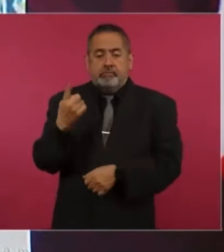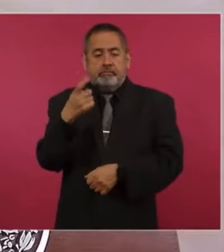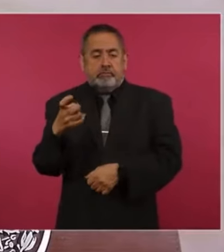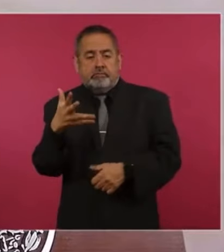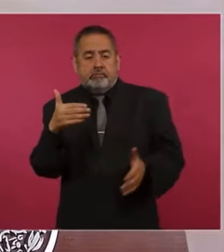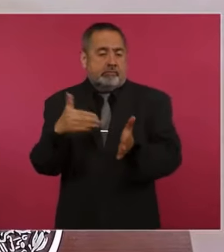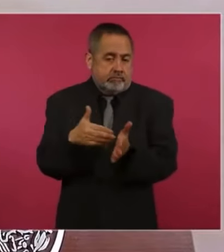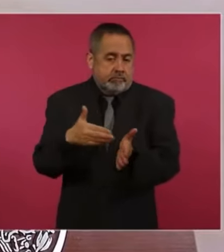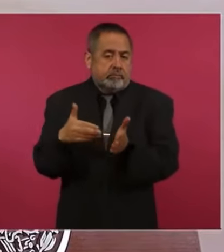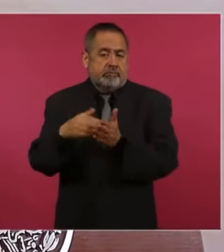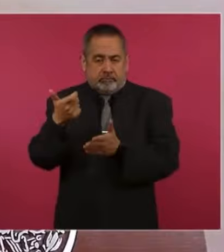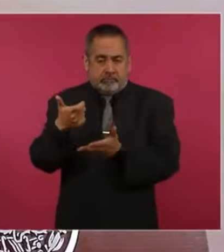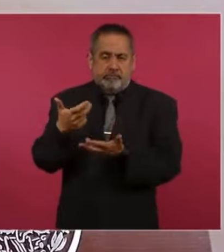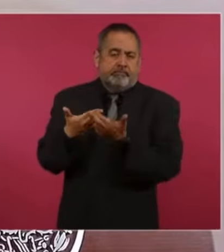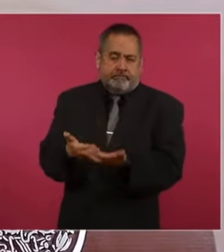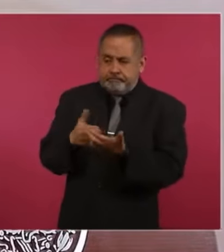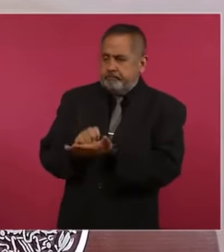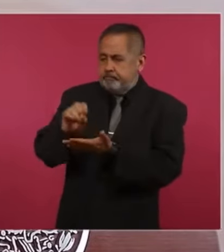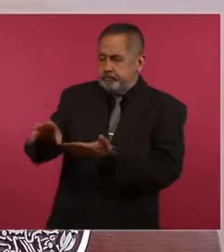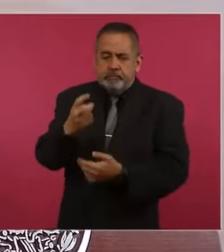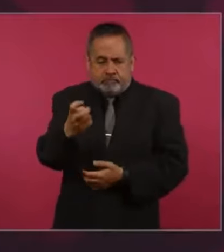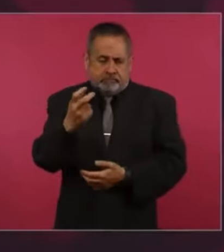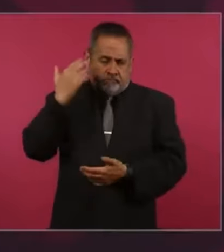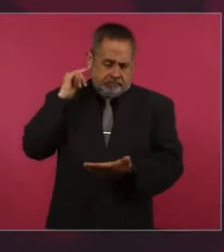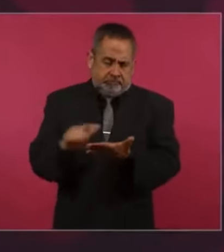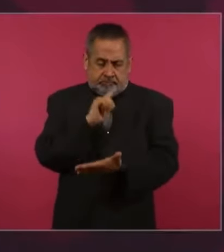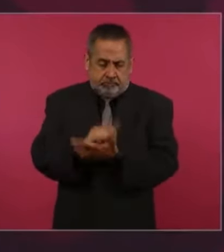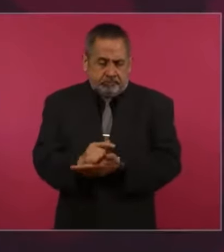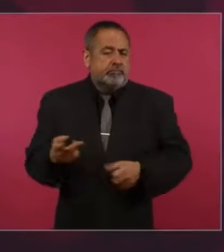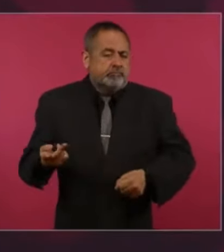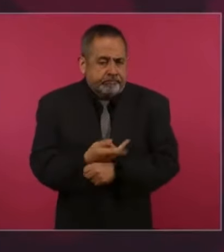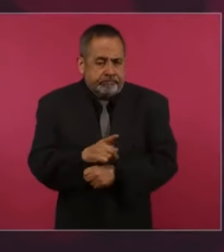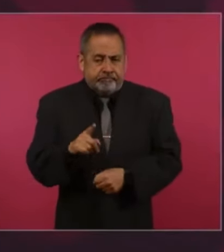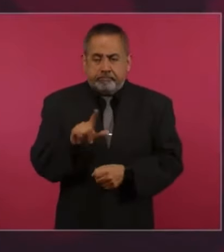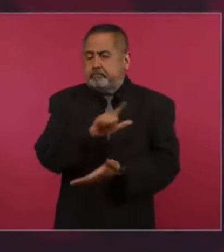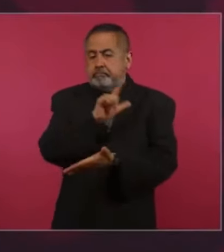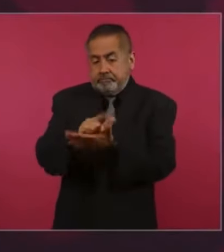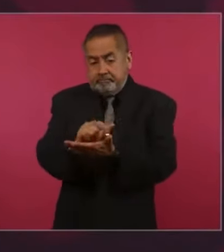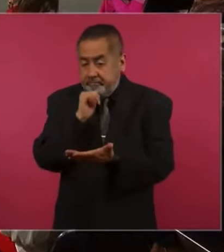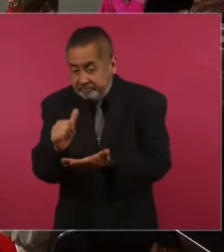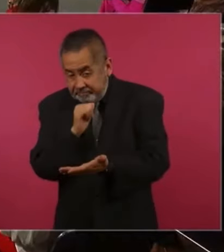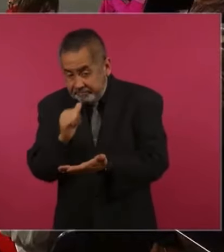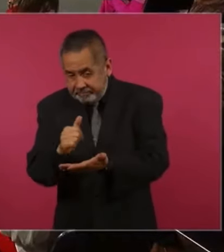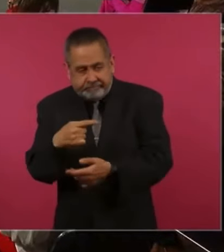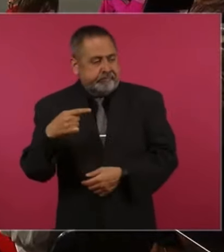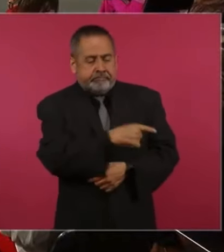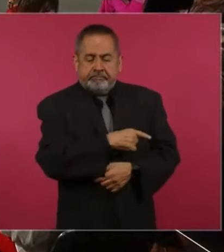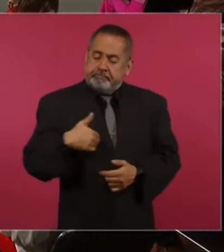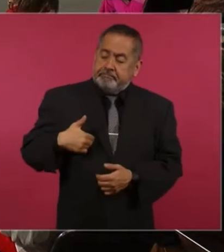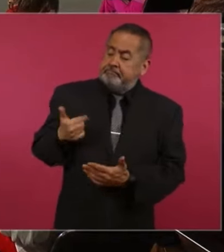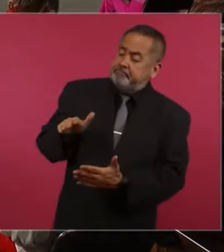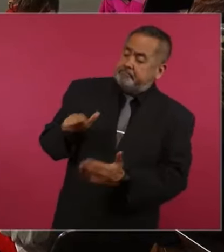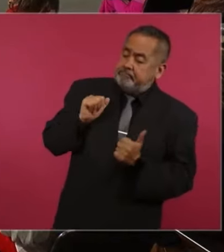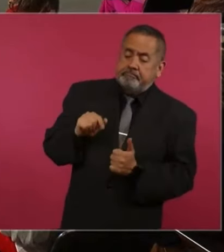que si no aplicamos esa medida, esos 150 mil millones se hubiesen quedado en manos